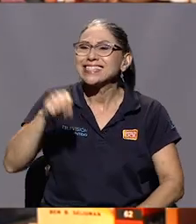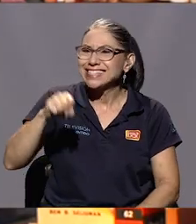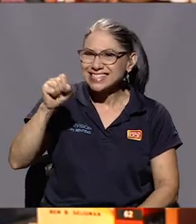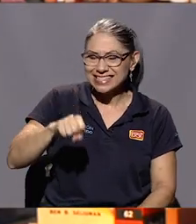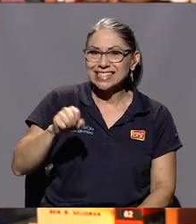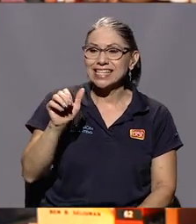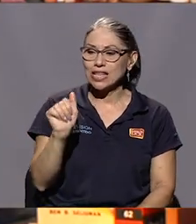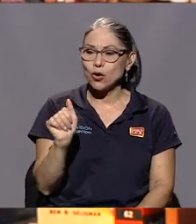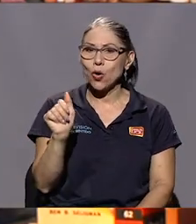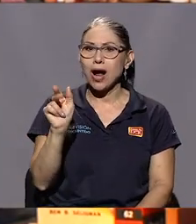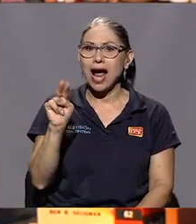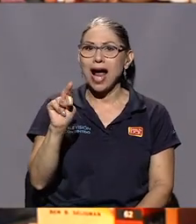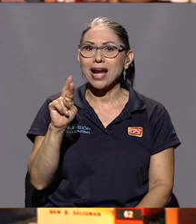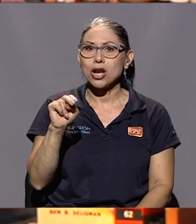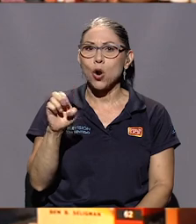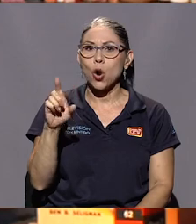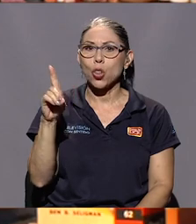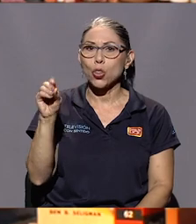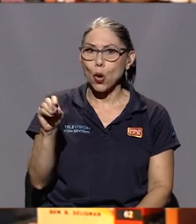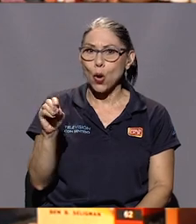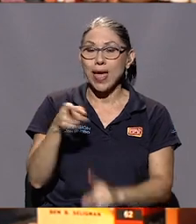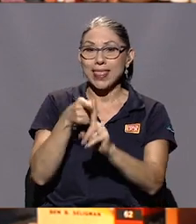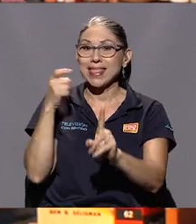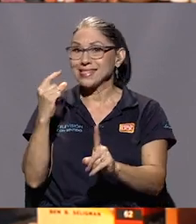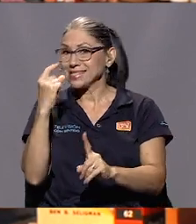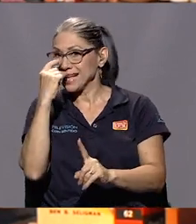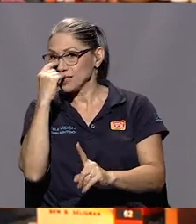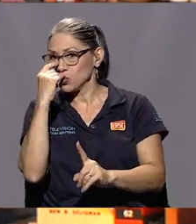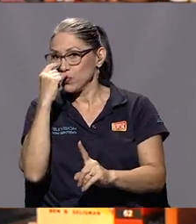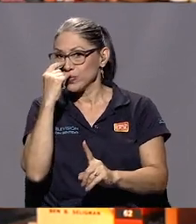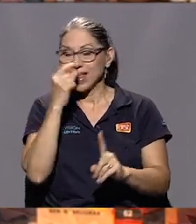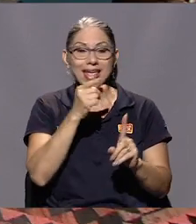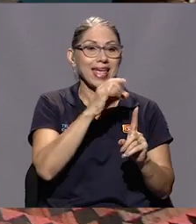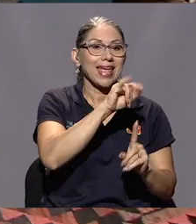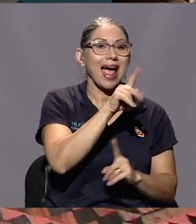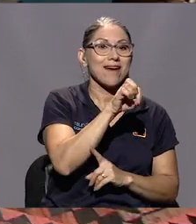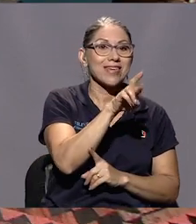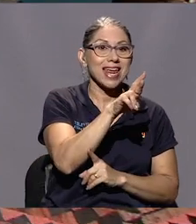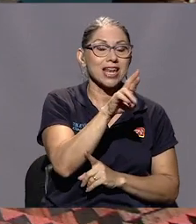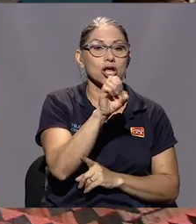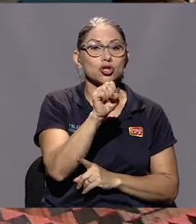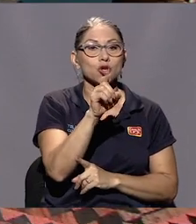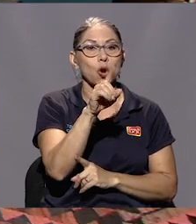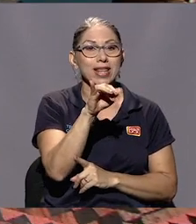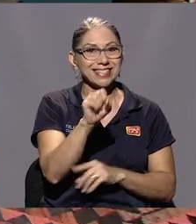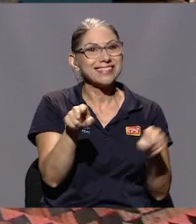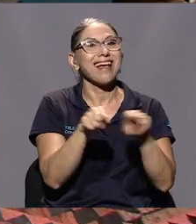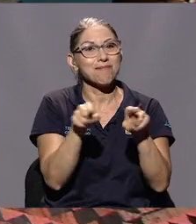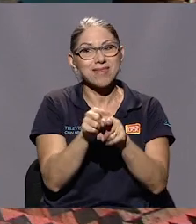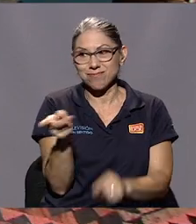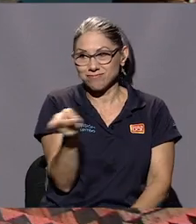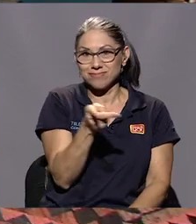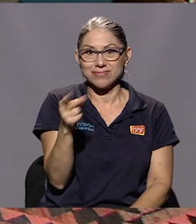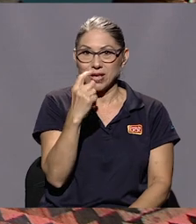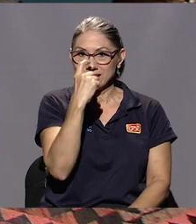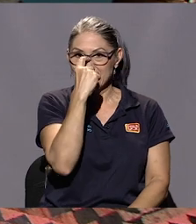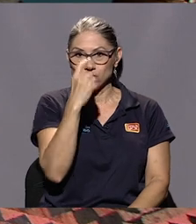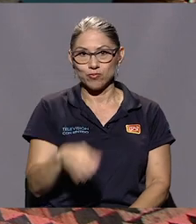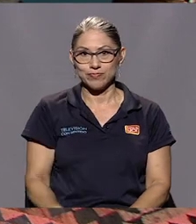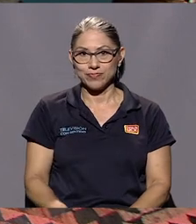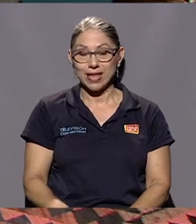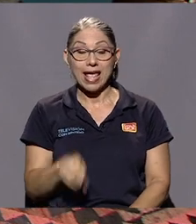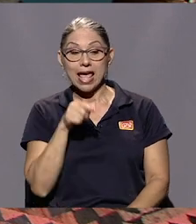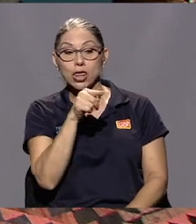Don Arnoldo era de Escazú y Don Javier Solís también era de Escazú.